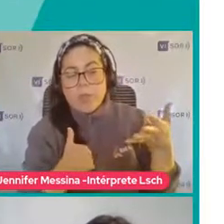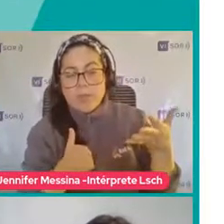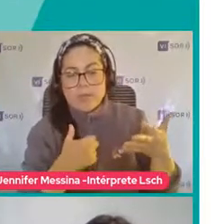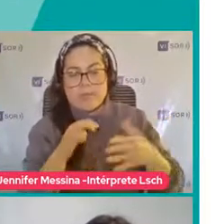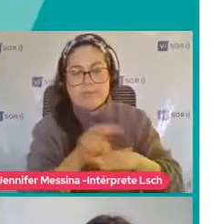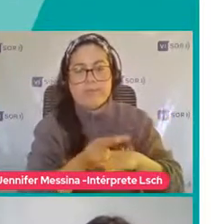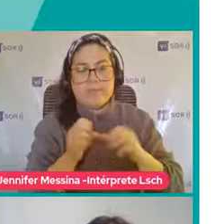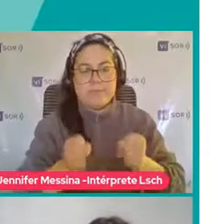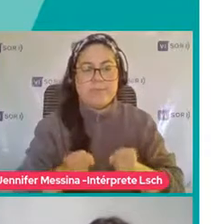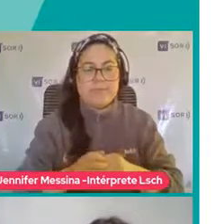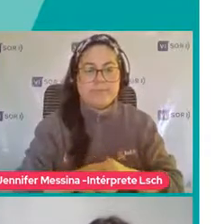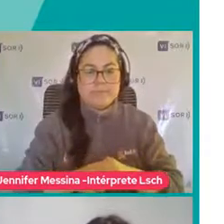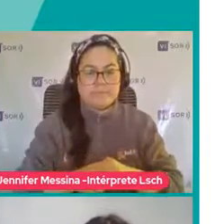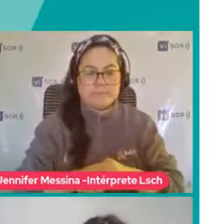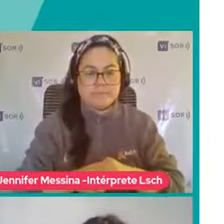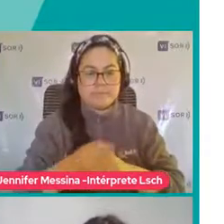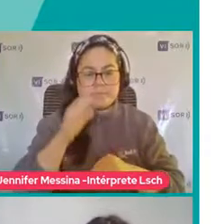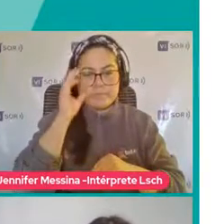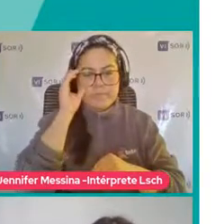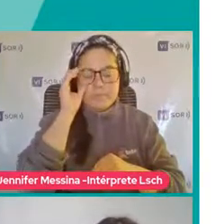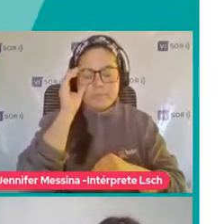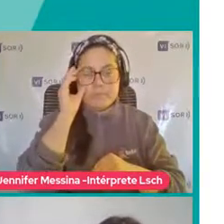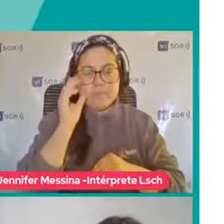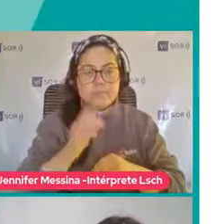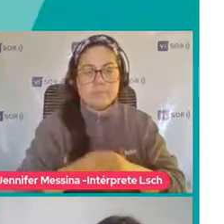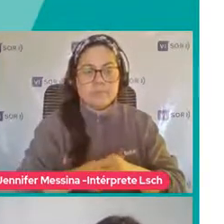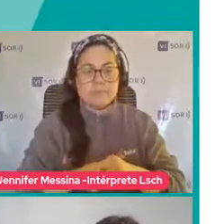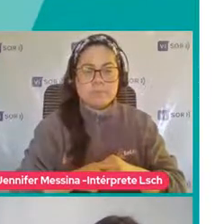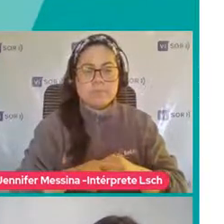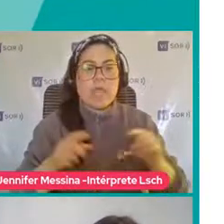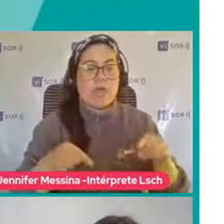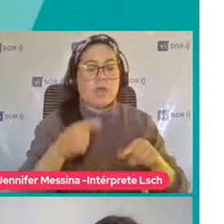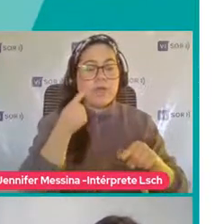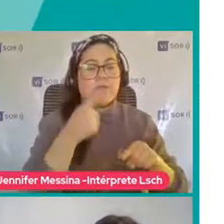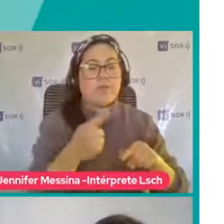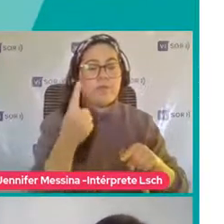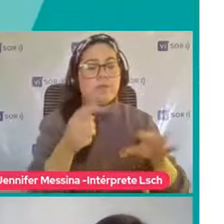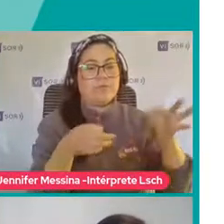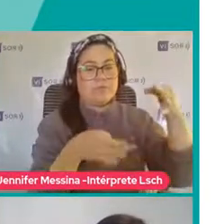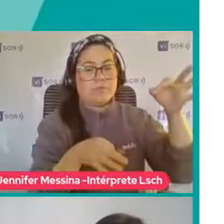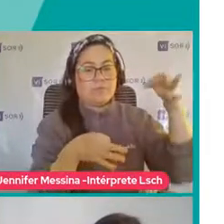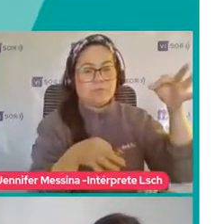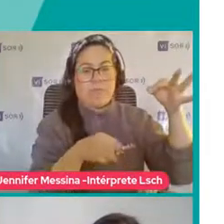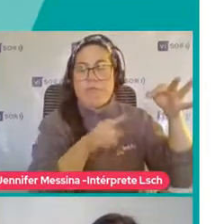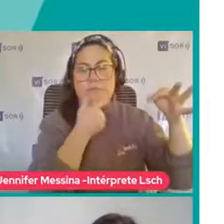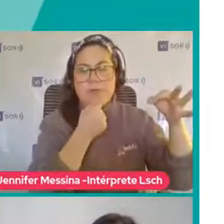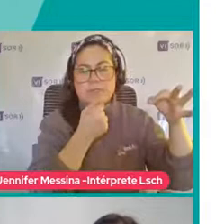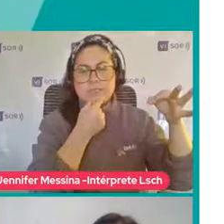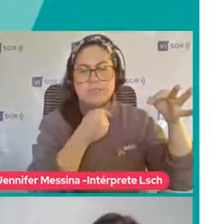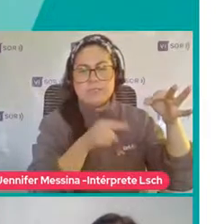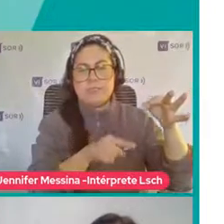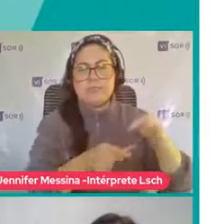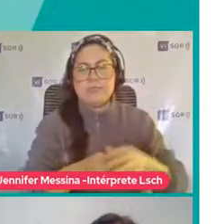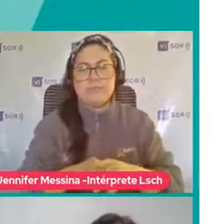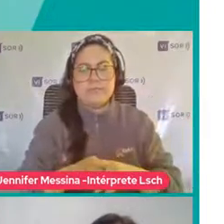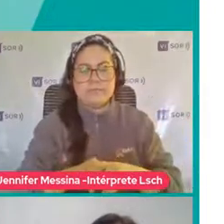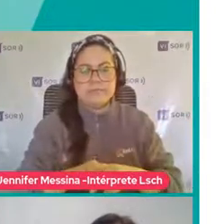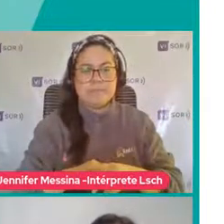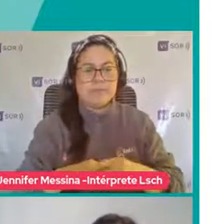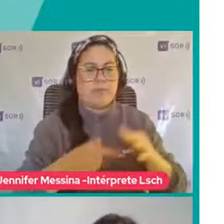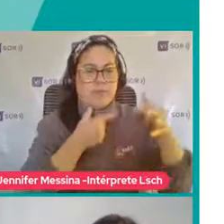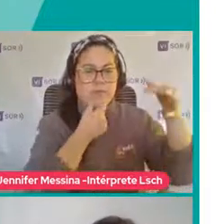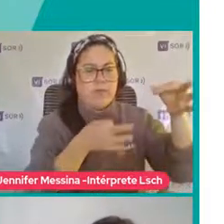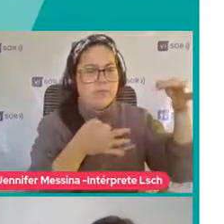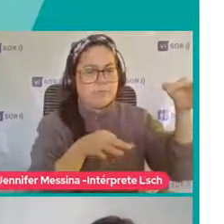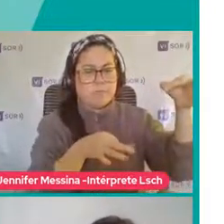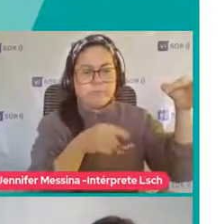Y cómo valorar De manera más objetiva Vamos a ver un instrumento Ahora Que es súper simple Que es muy muy fácil De